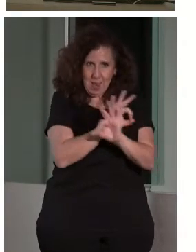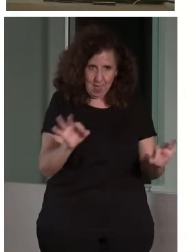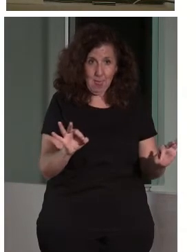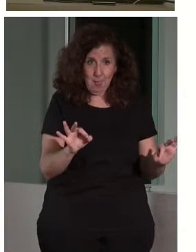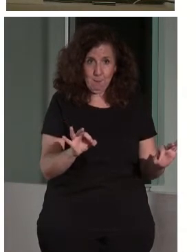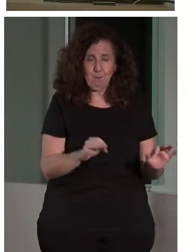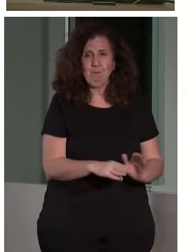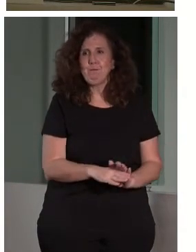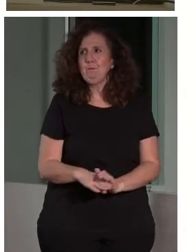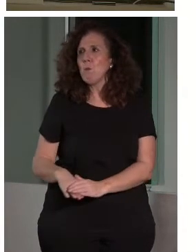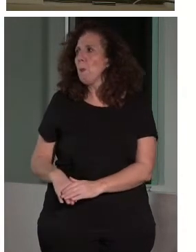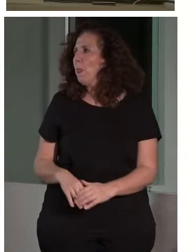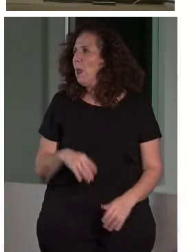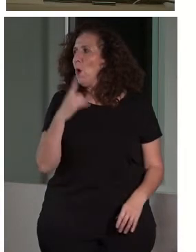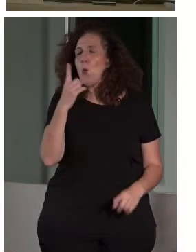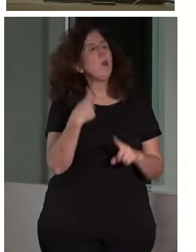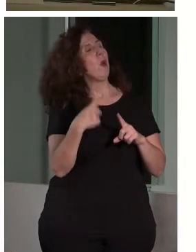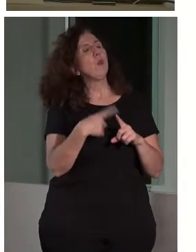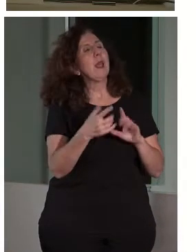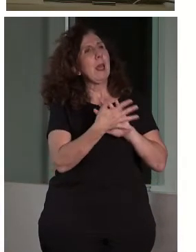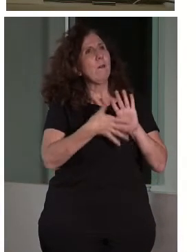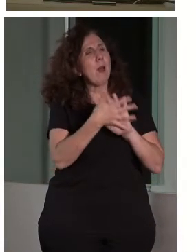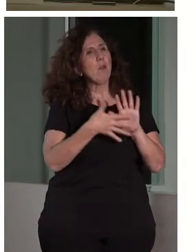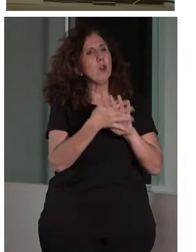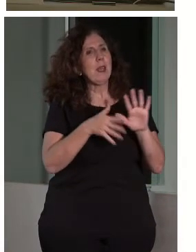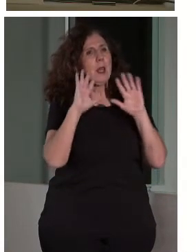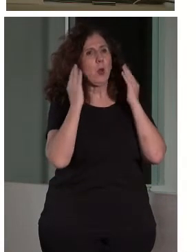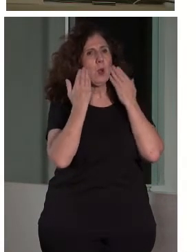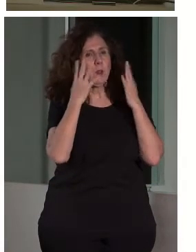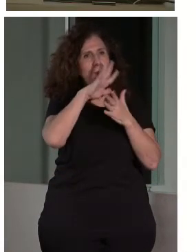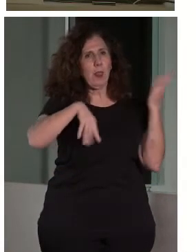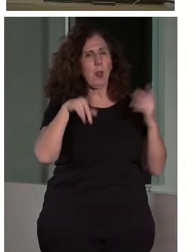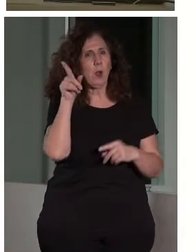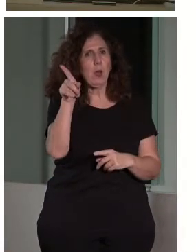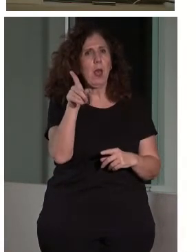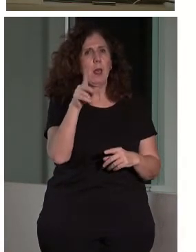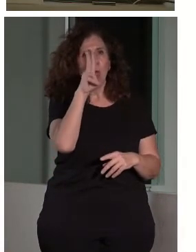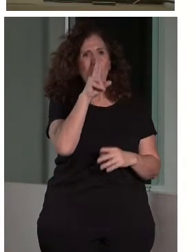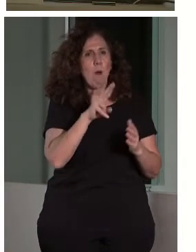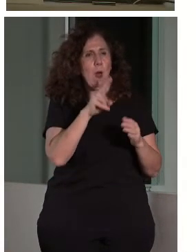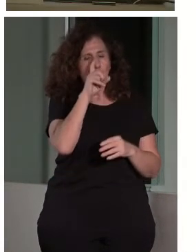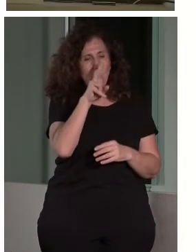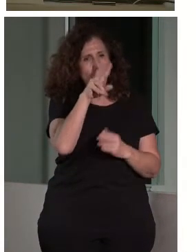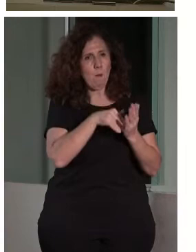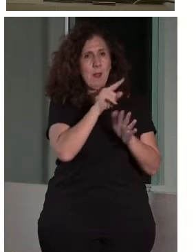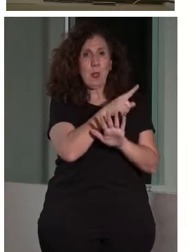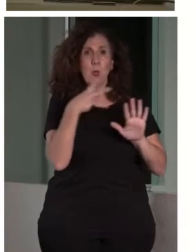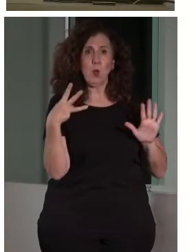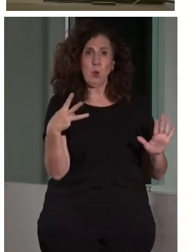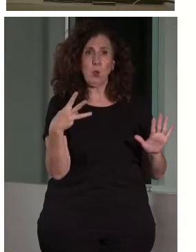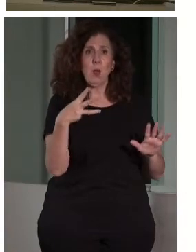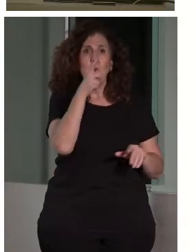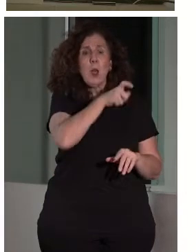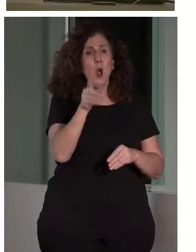las conservadores… Una cosa que constatamos en el Congreso de Barcelona, quedó muy claro en 2018, es que los conservadores y